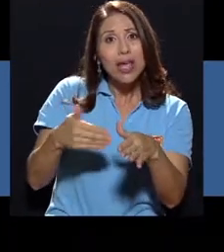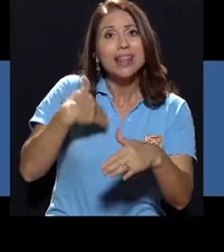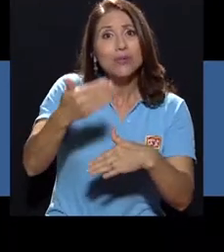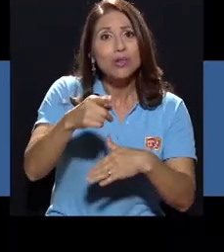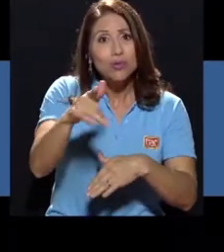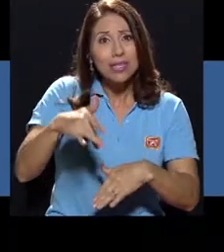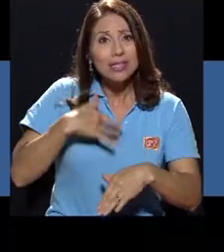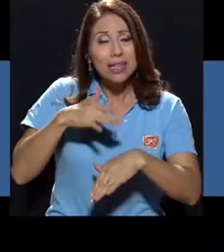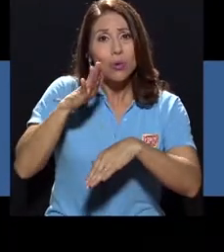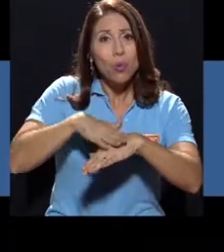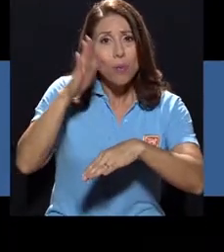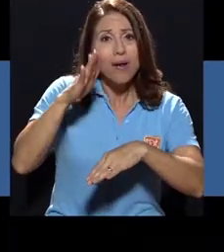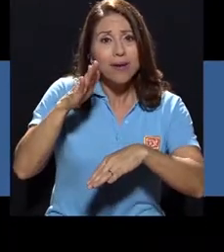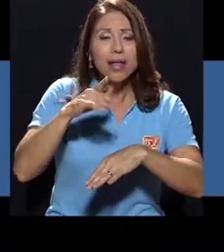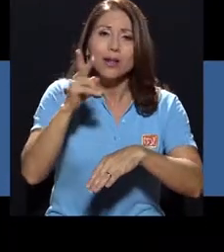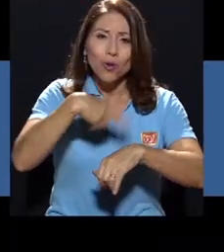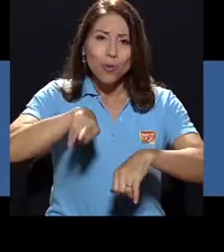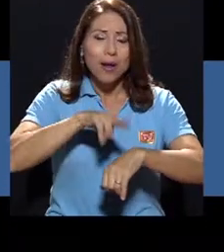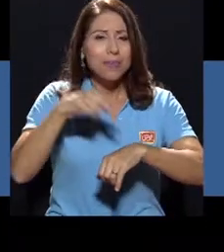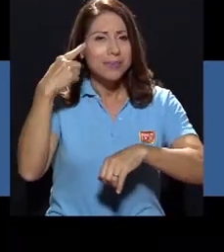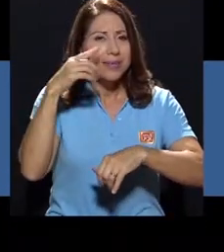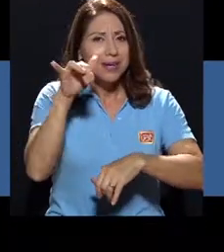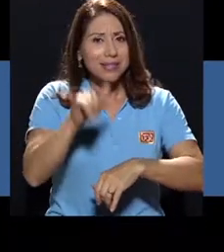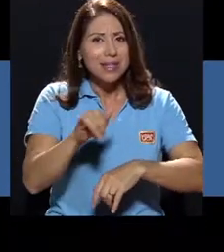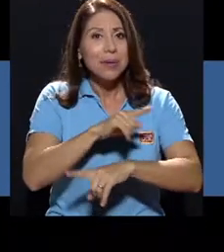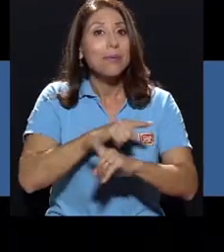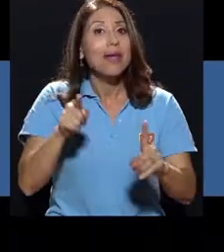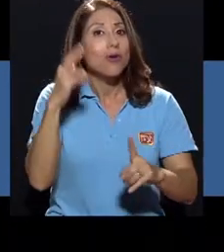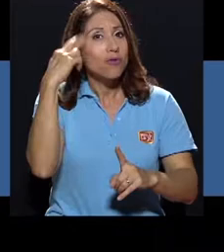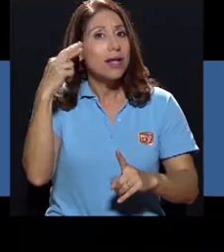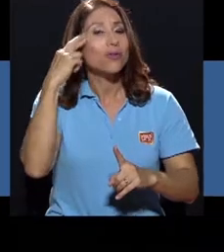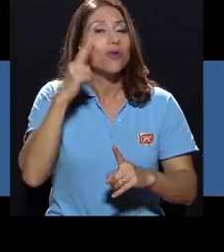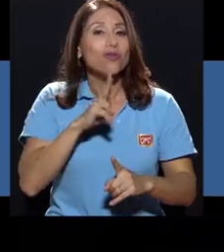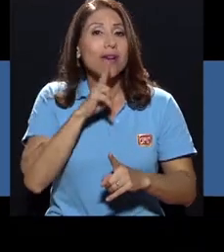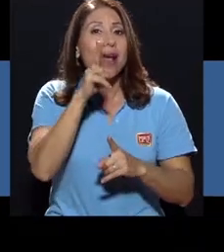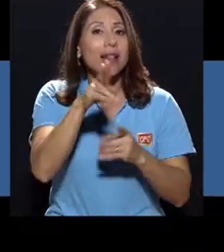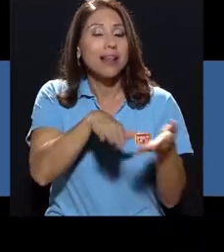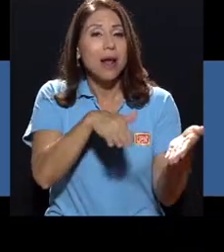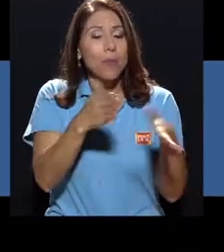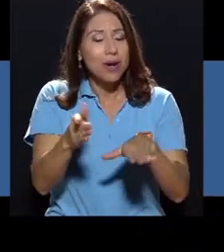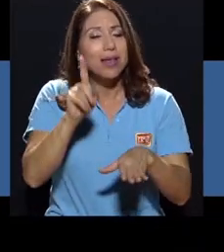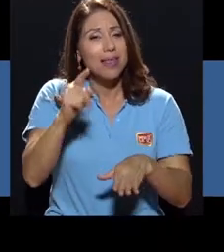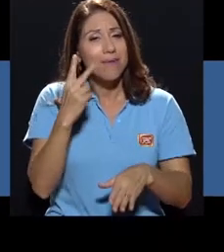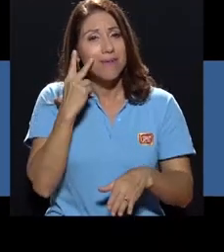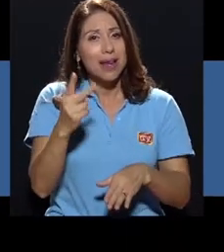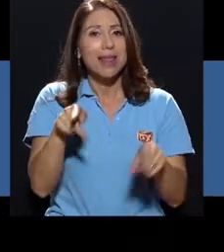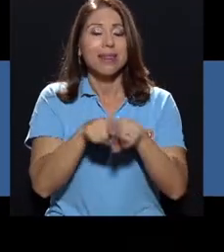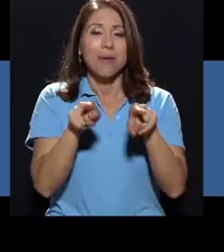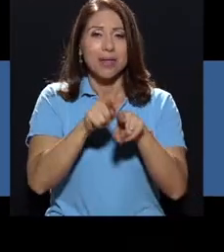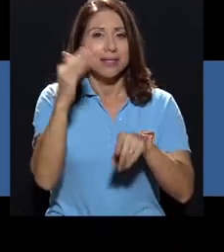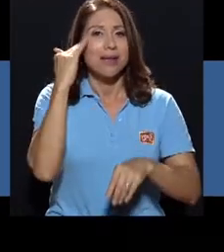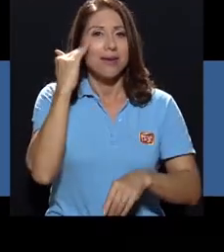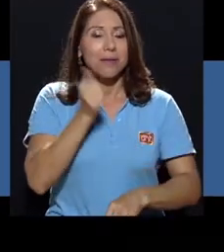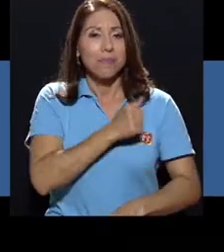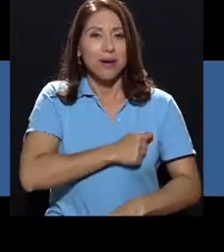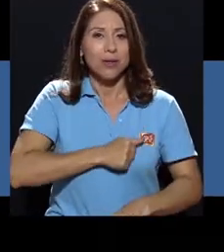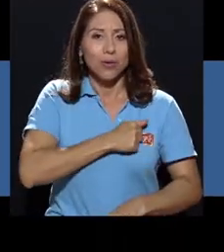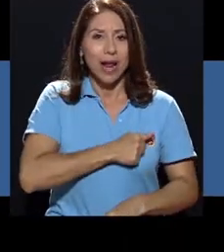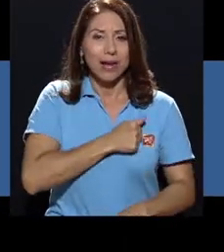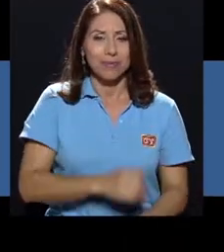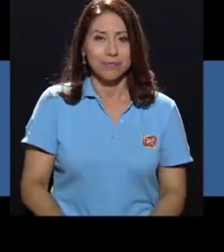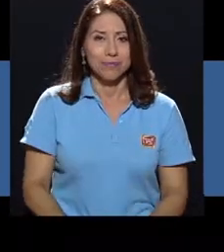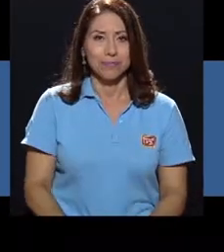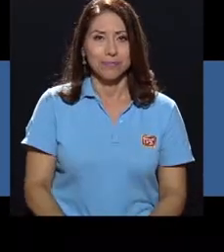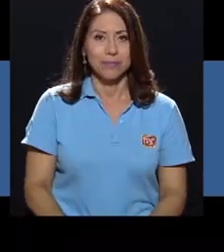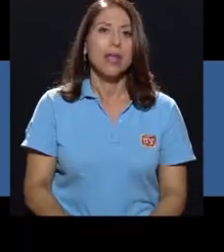así pero debes ver la razón real de la muerte y también saber perdonar. Lo que puedes hacer